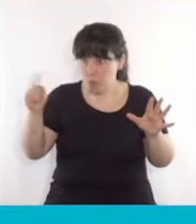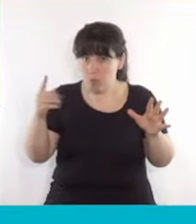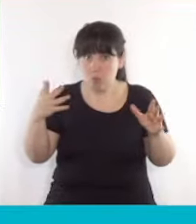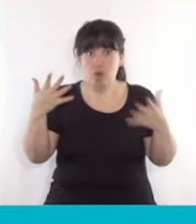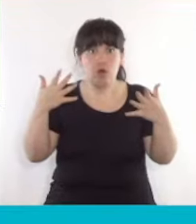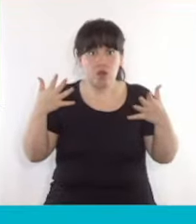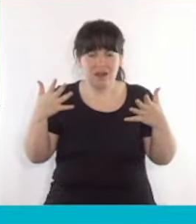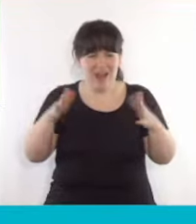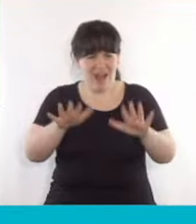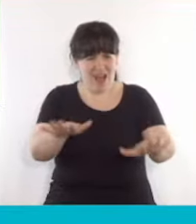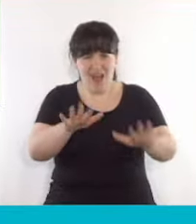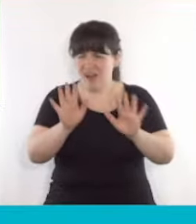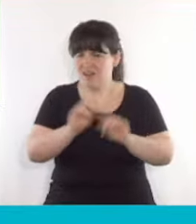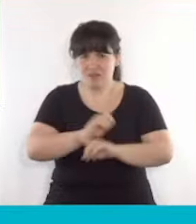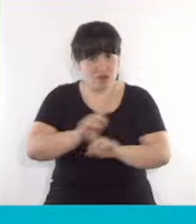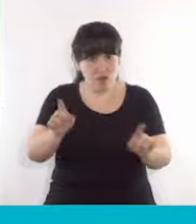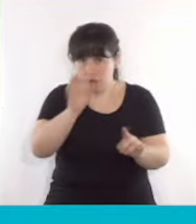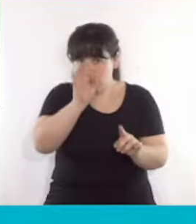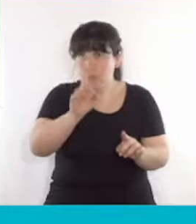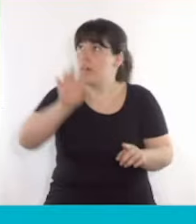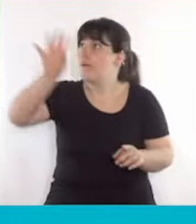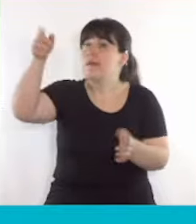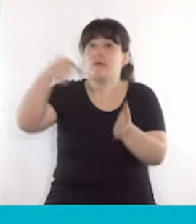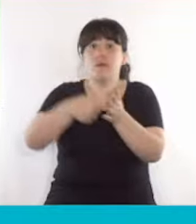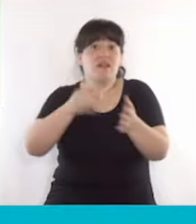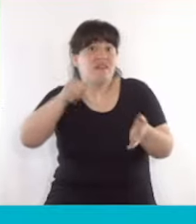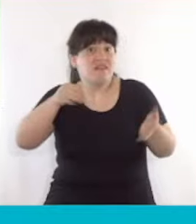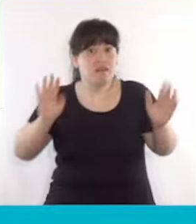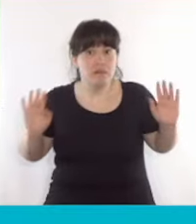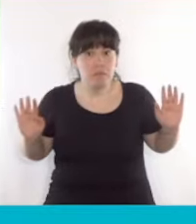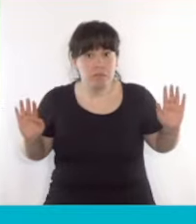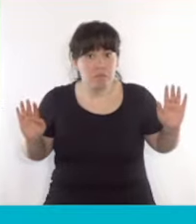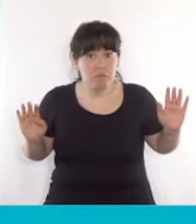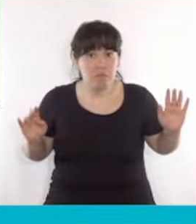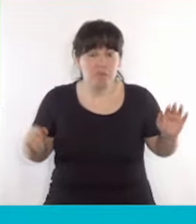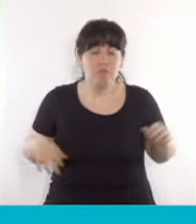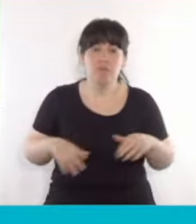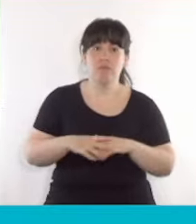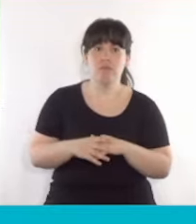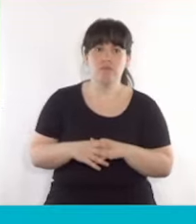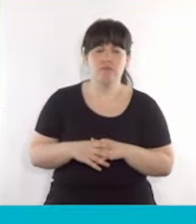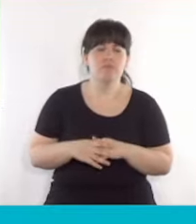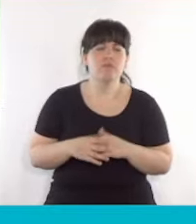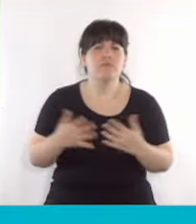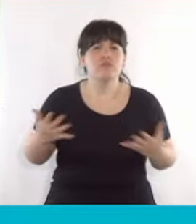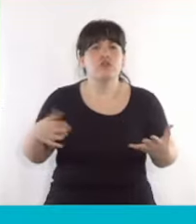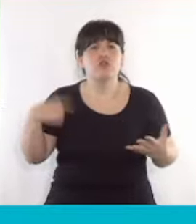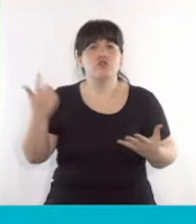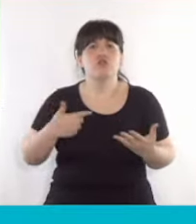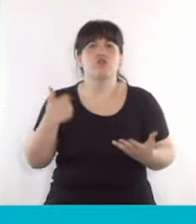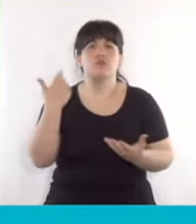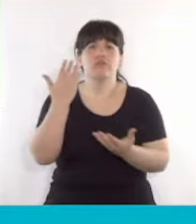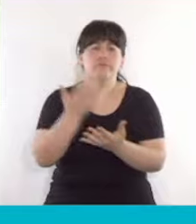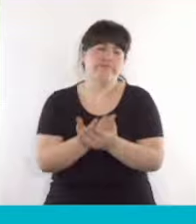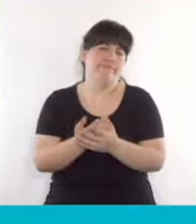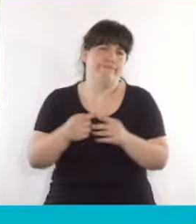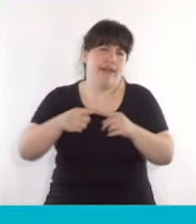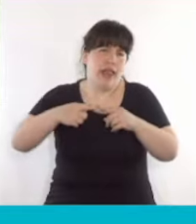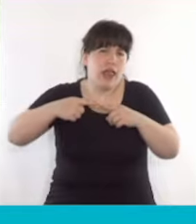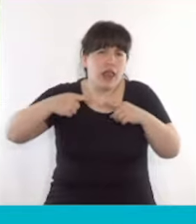estas cosas suceden, pero en la provincia de Buenos Aires sí. Por ende, presentamos un largo